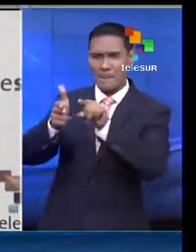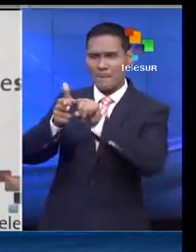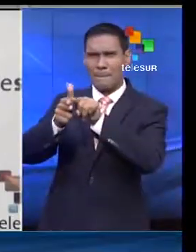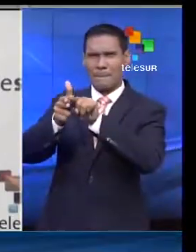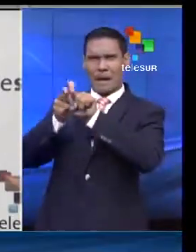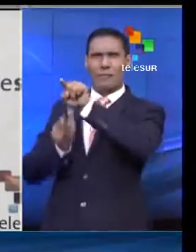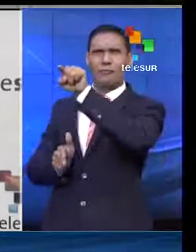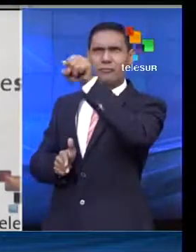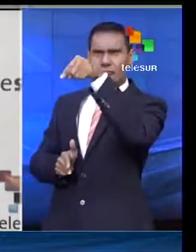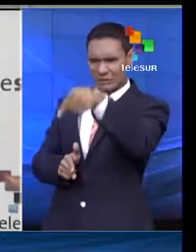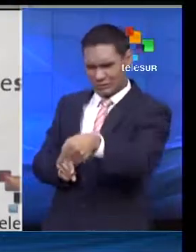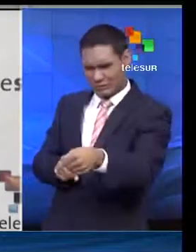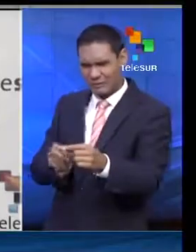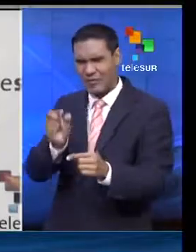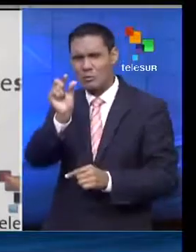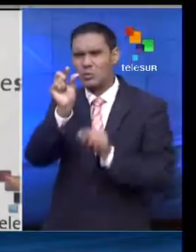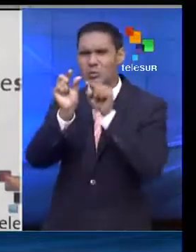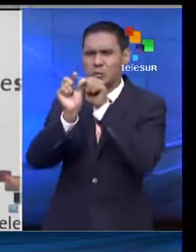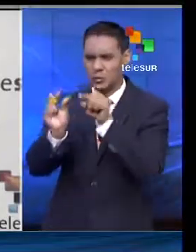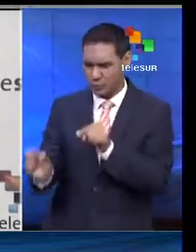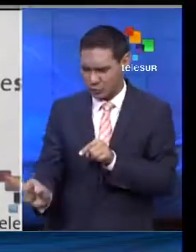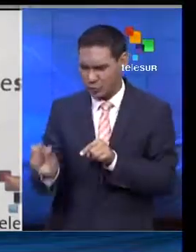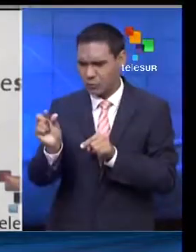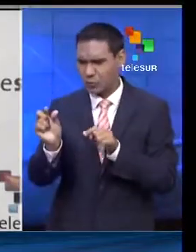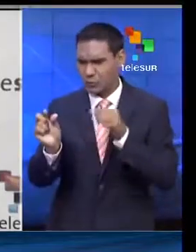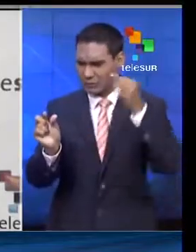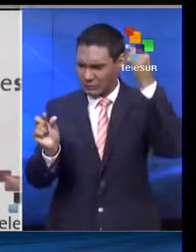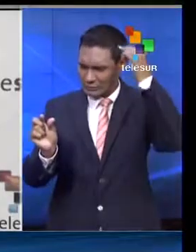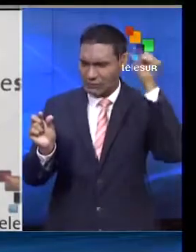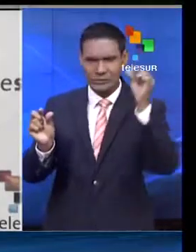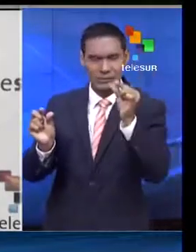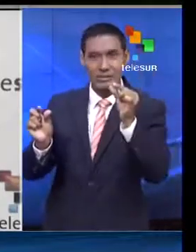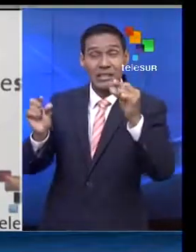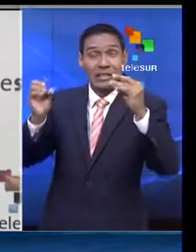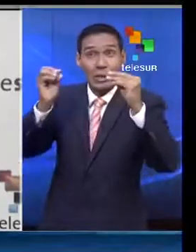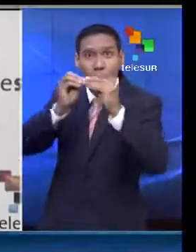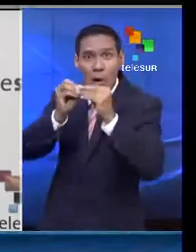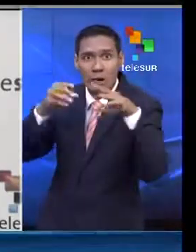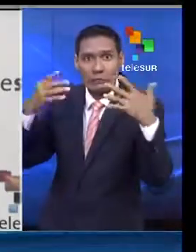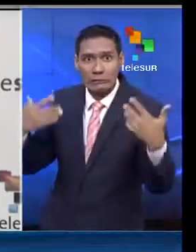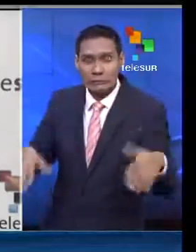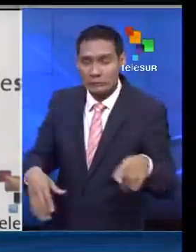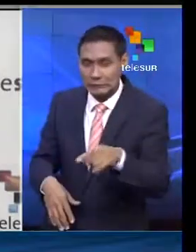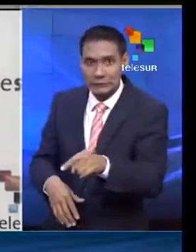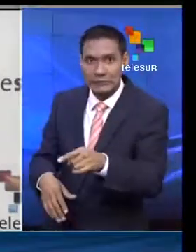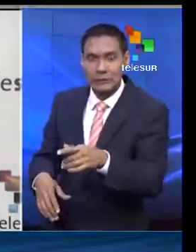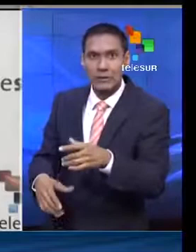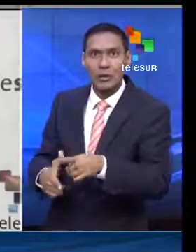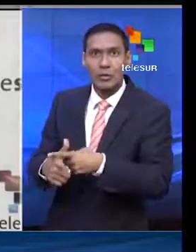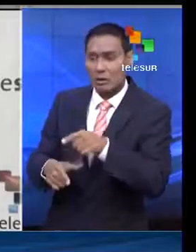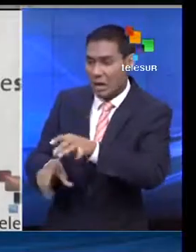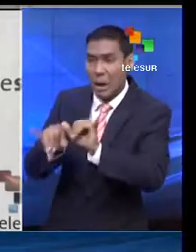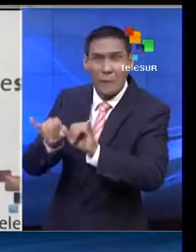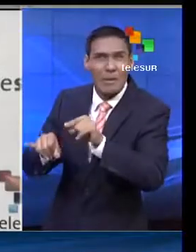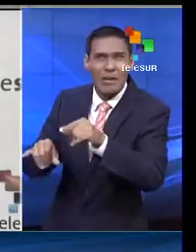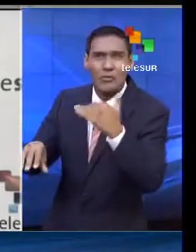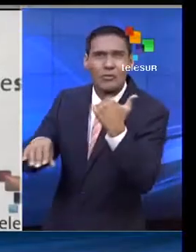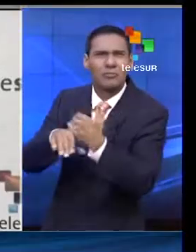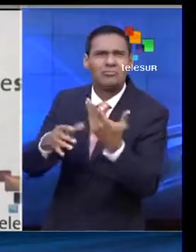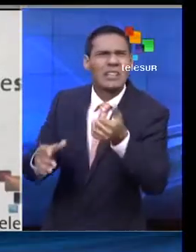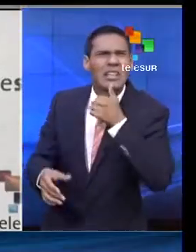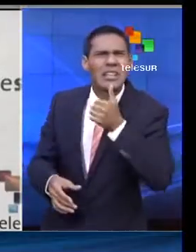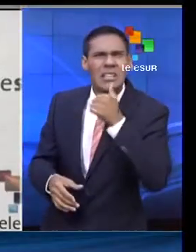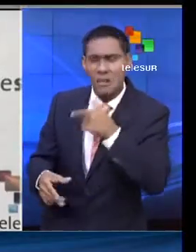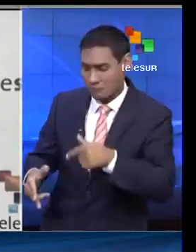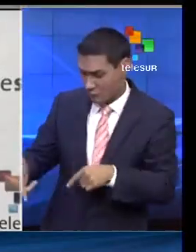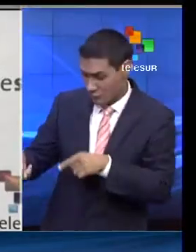peritos forenses extrajeron del cráneo corresponde a la vaina encontrada al lado de su cuerpo. Y que la misma fue disparada